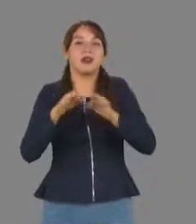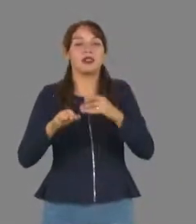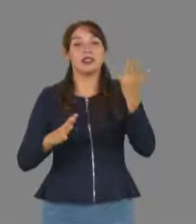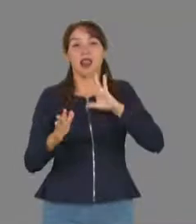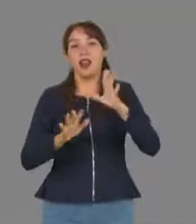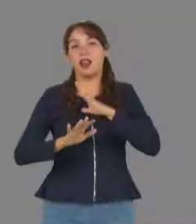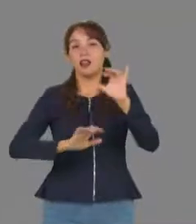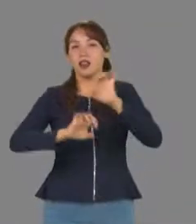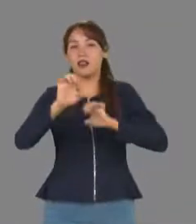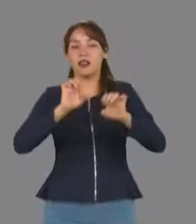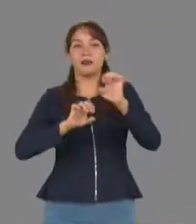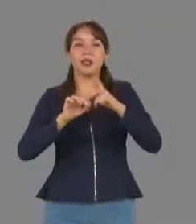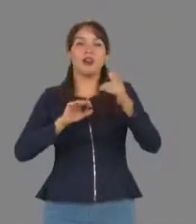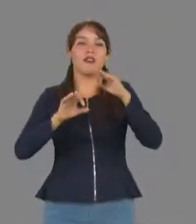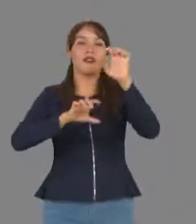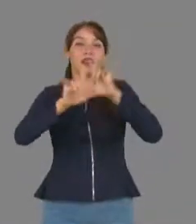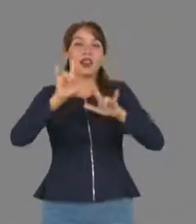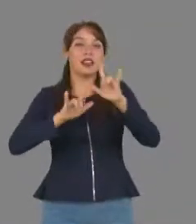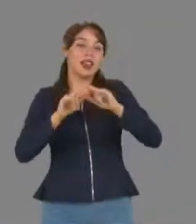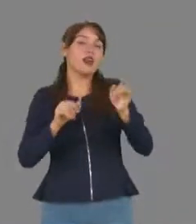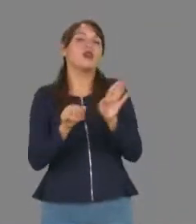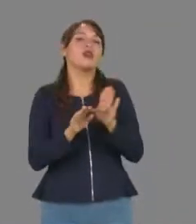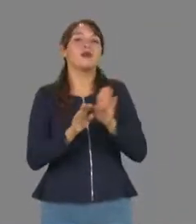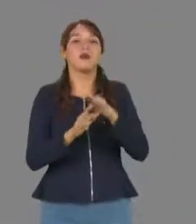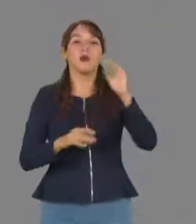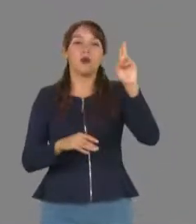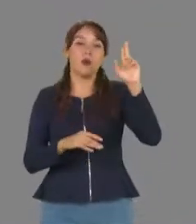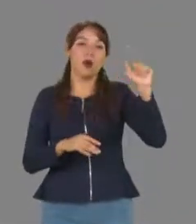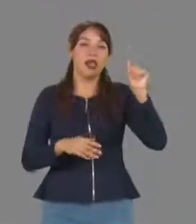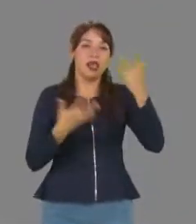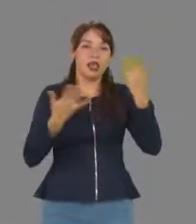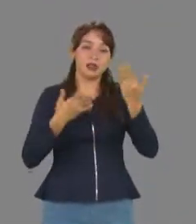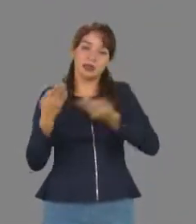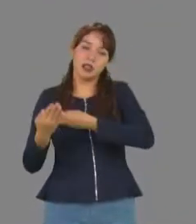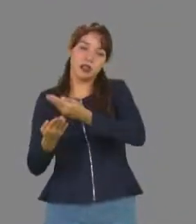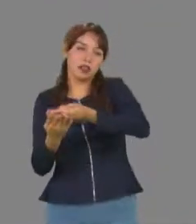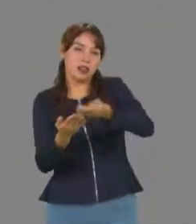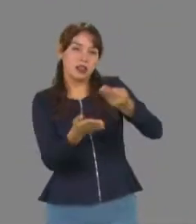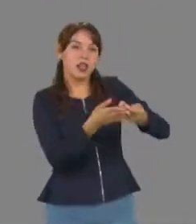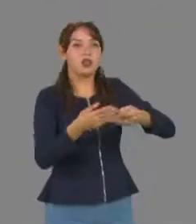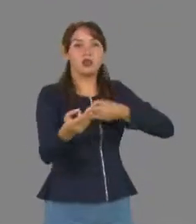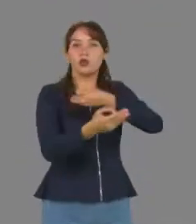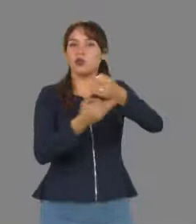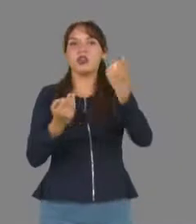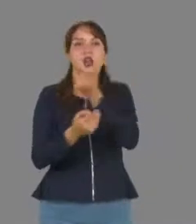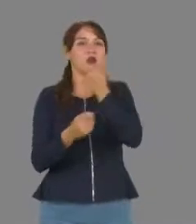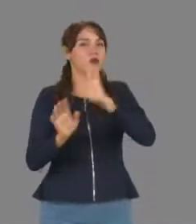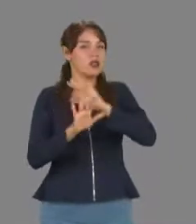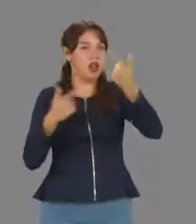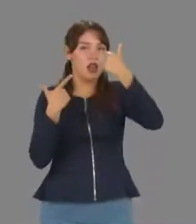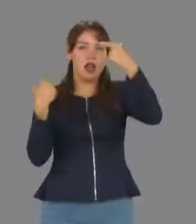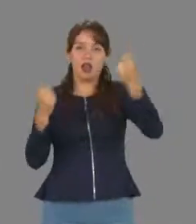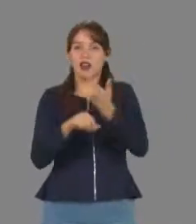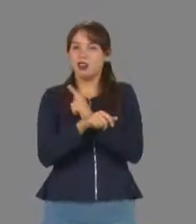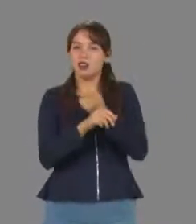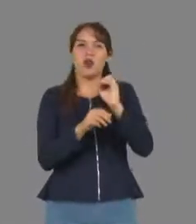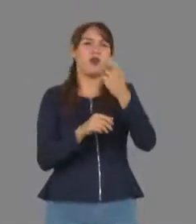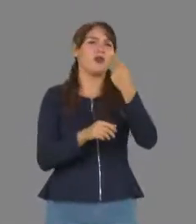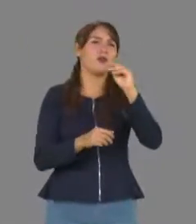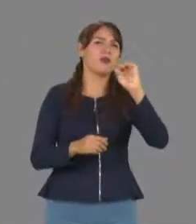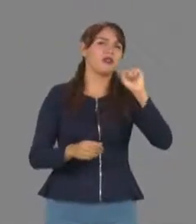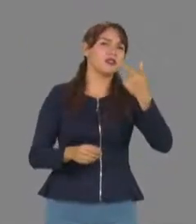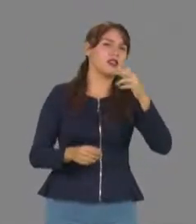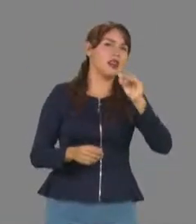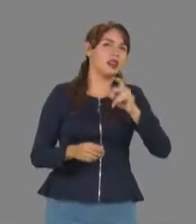Feria de la Empleabilidad, organizado por la Universidad Autónoma de Tamaulipas, en donde cientos de jóvenes de licenciatura y posgrado de los planteles del Centro